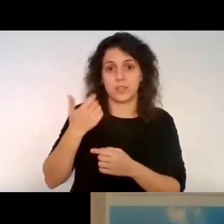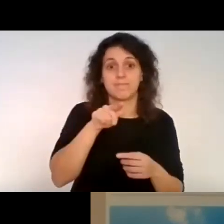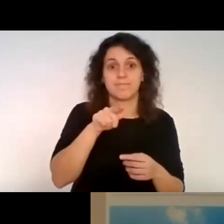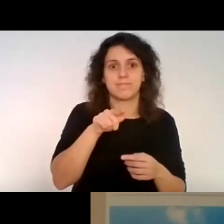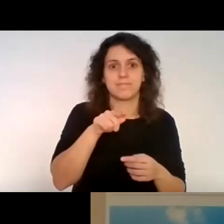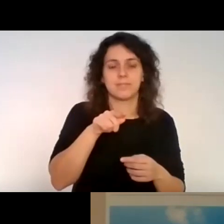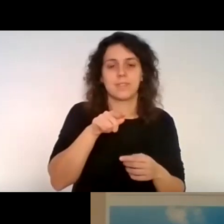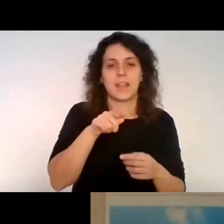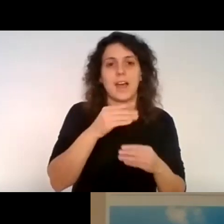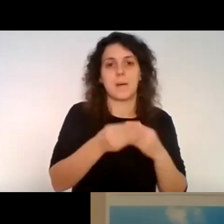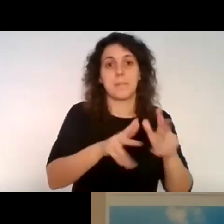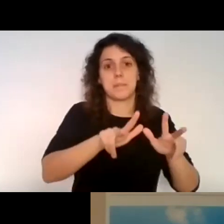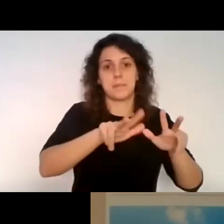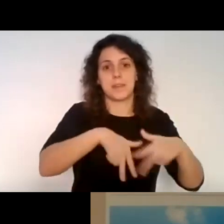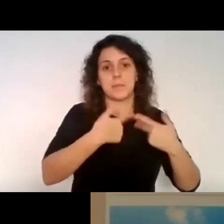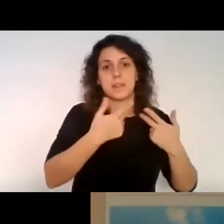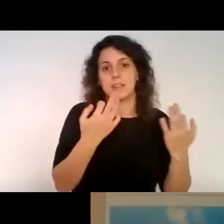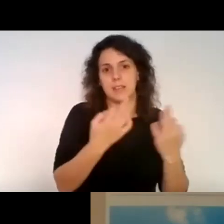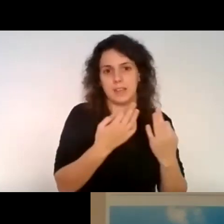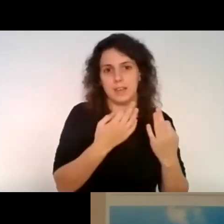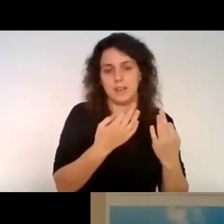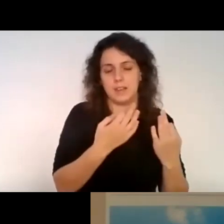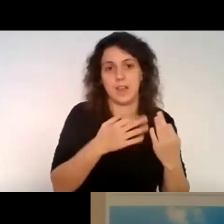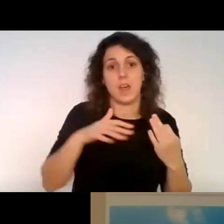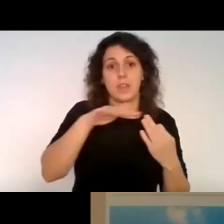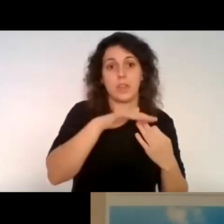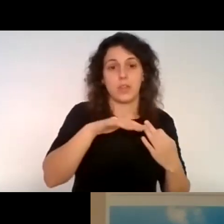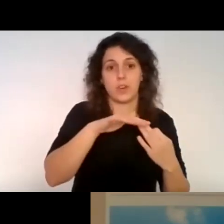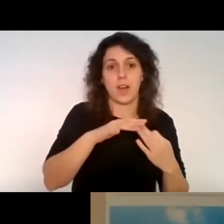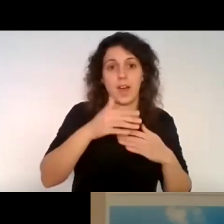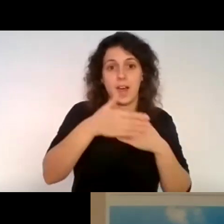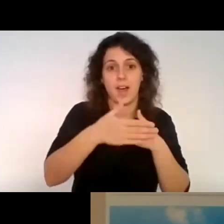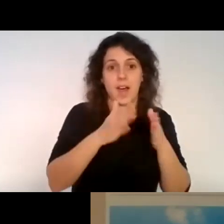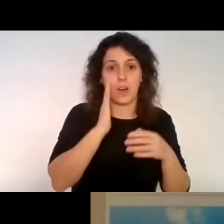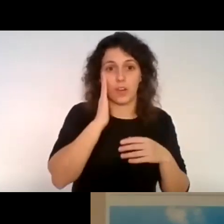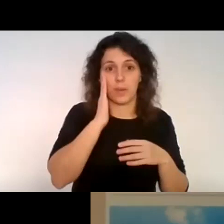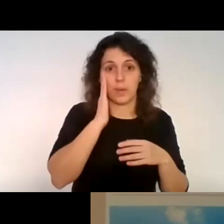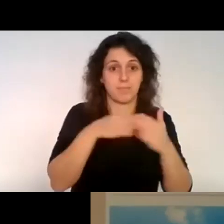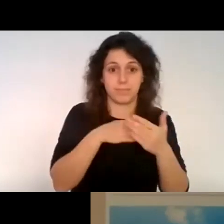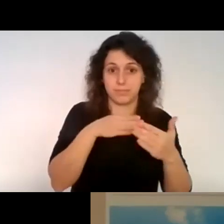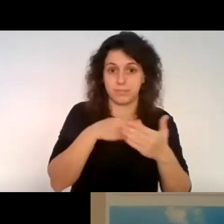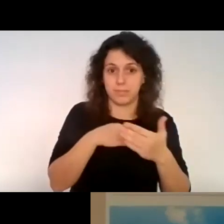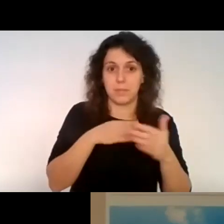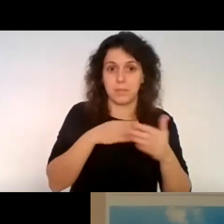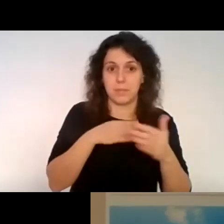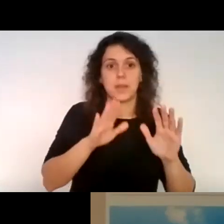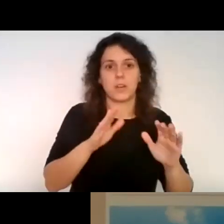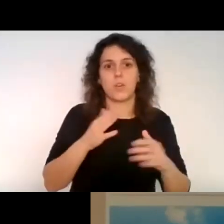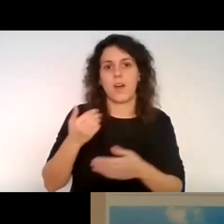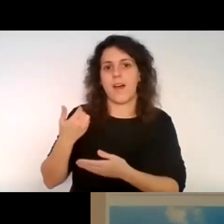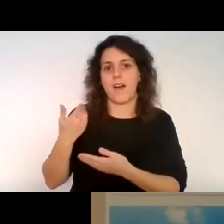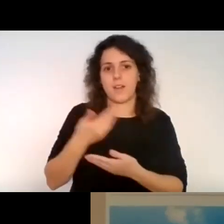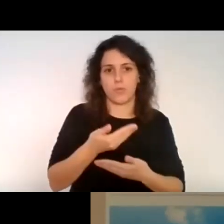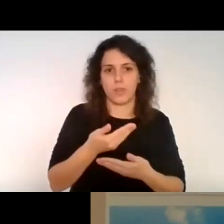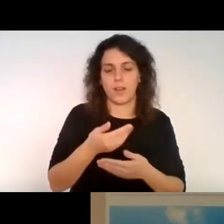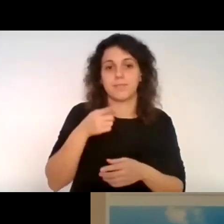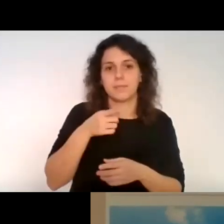podemos ir a un alojamiento que no es accesible, pero con la ayuda la gente igual pueden tener la